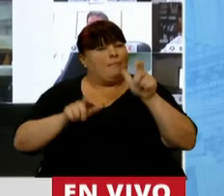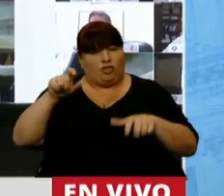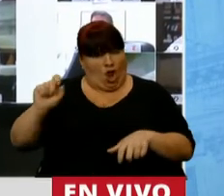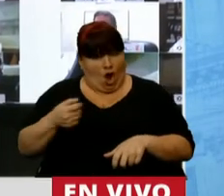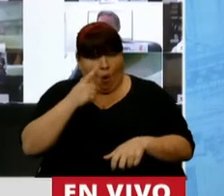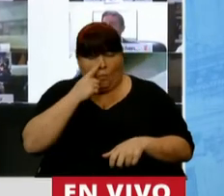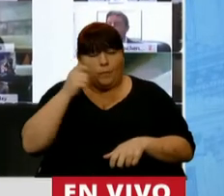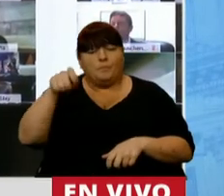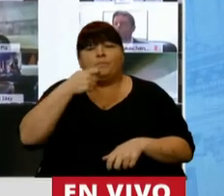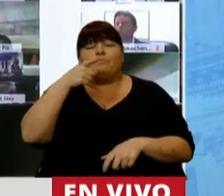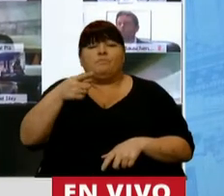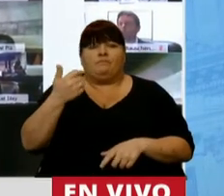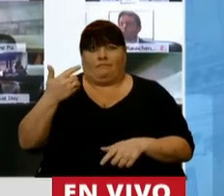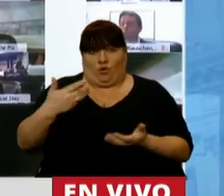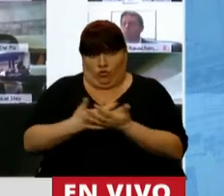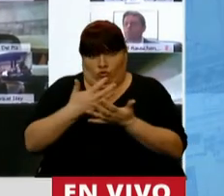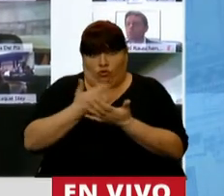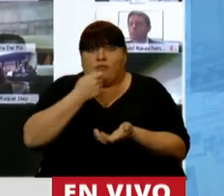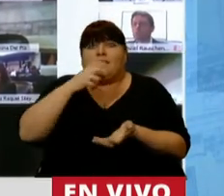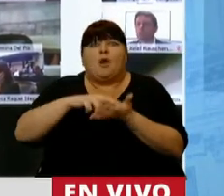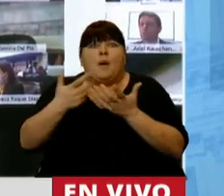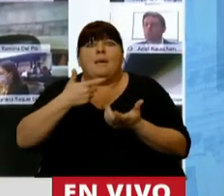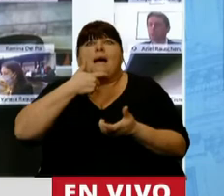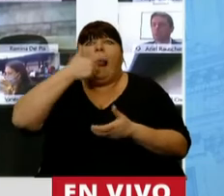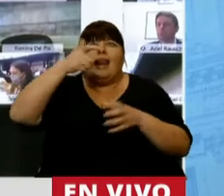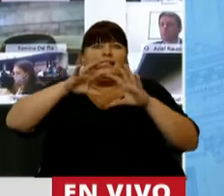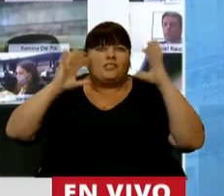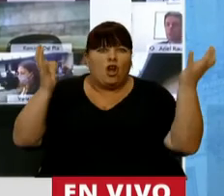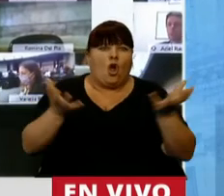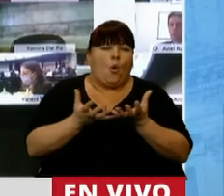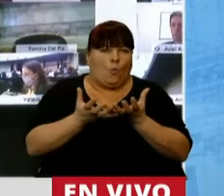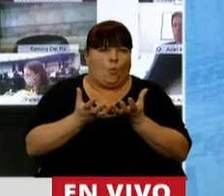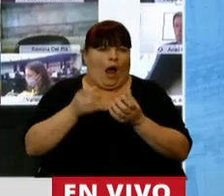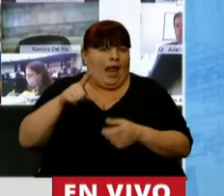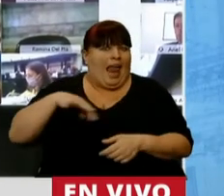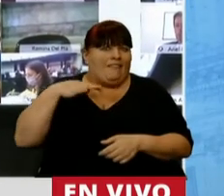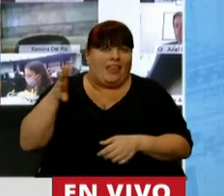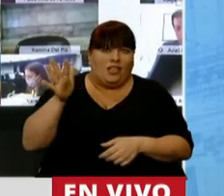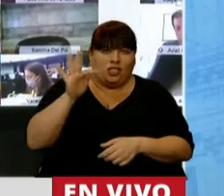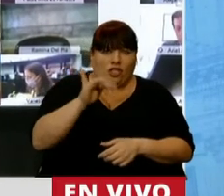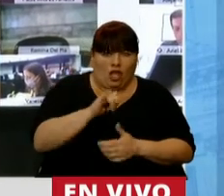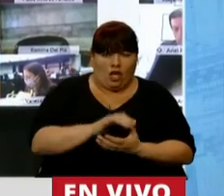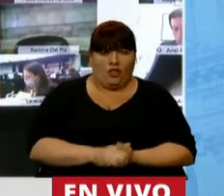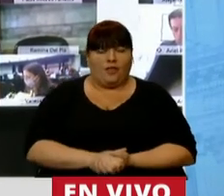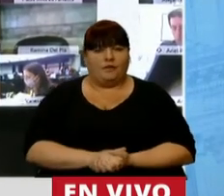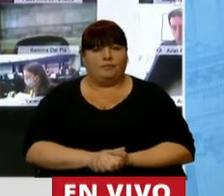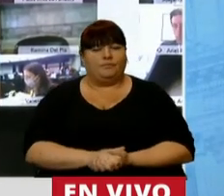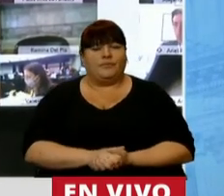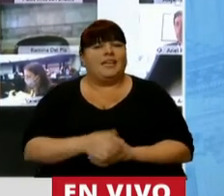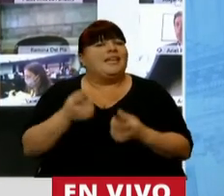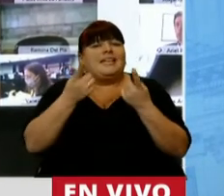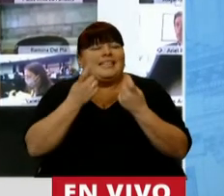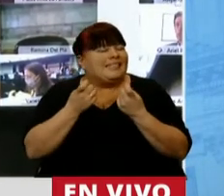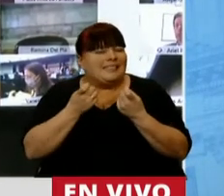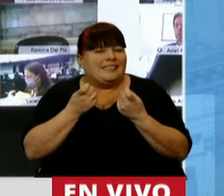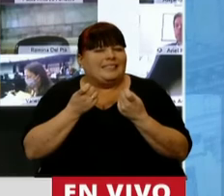pie, el que sufre las consecuencias del calentamiento global en su vida cotidiana, necesita,